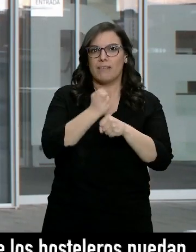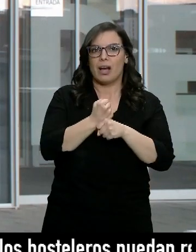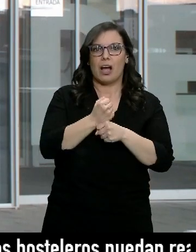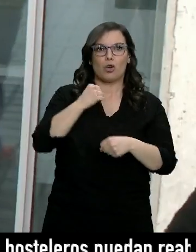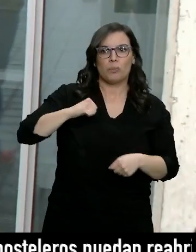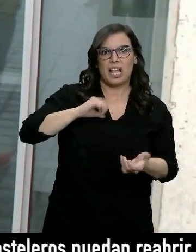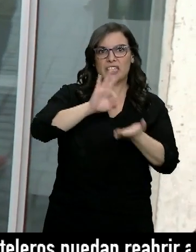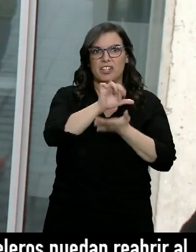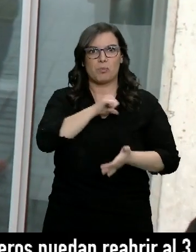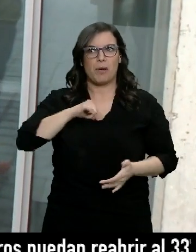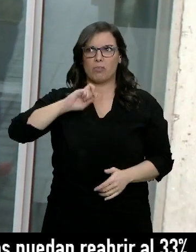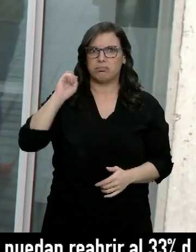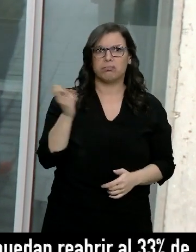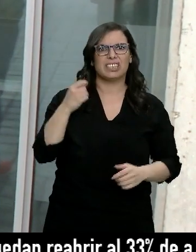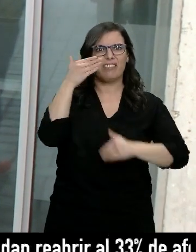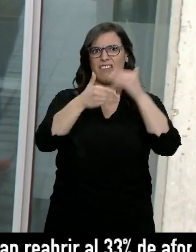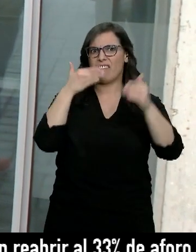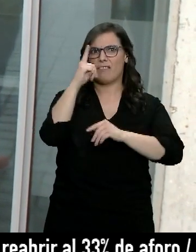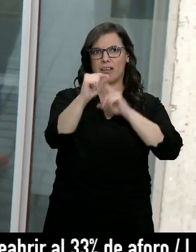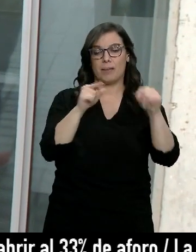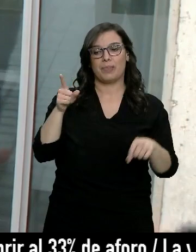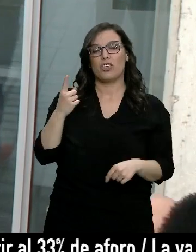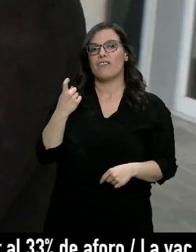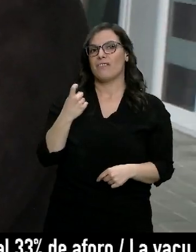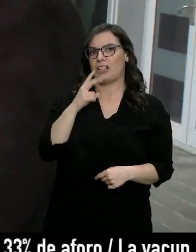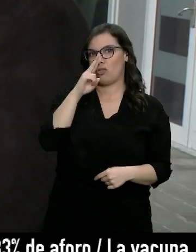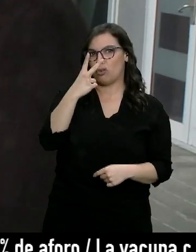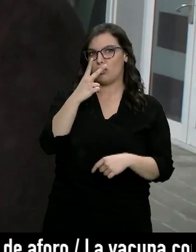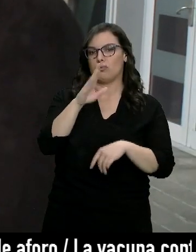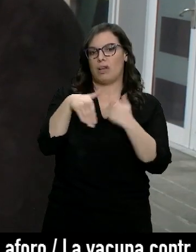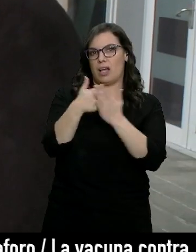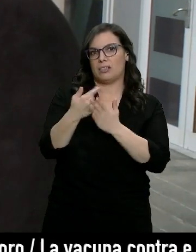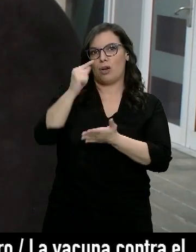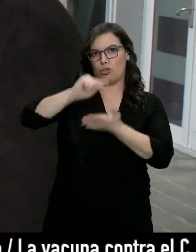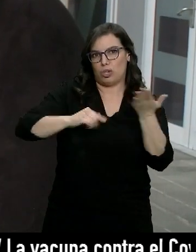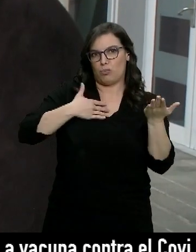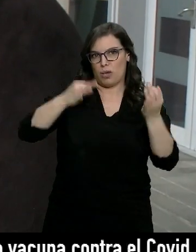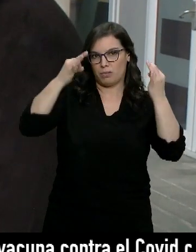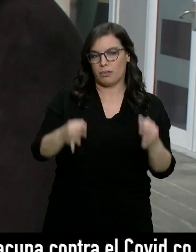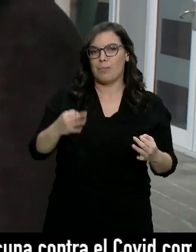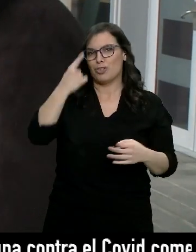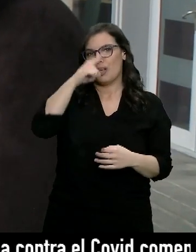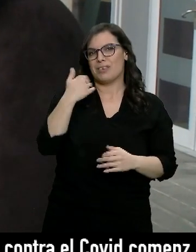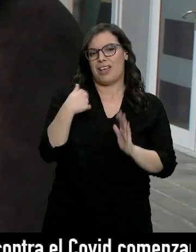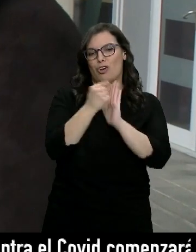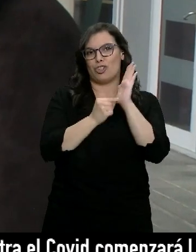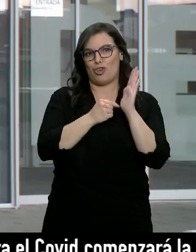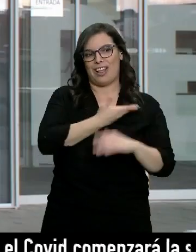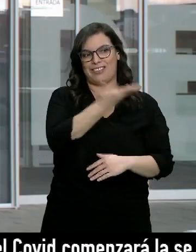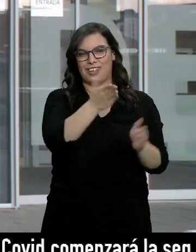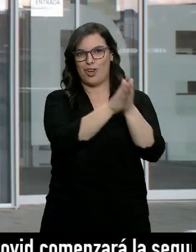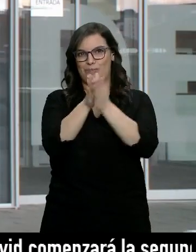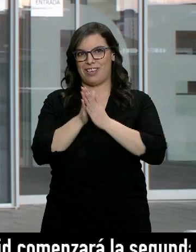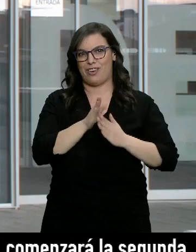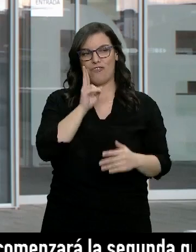privados. A ellos aún les quedan dos años para haber remunerado su trabajo, pero ya han podido apreciar las condiciones de los profesionales.